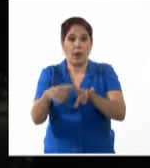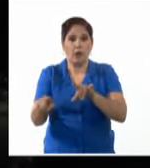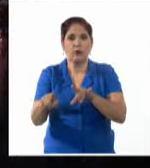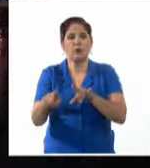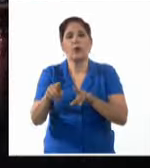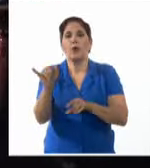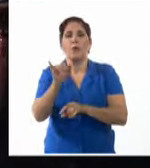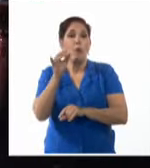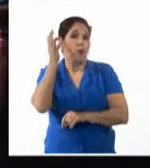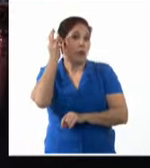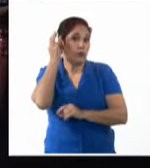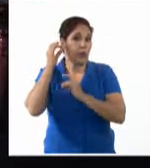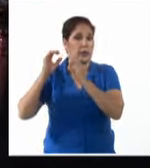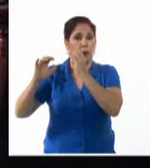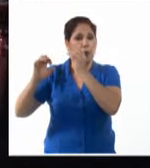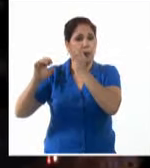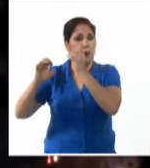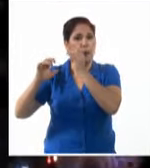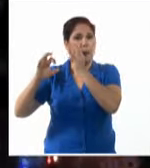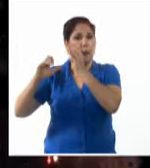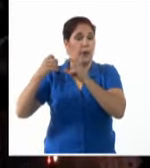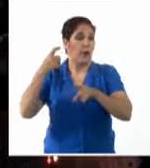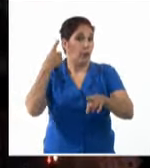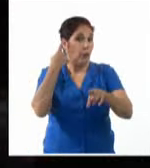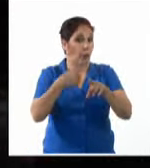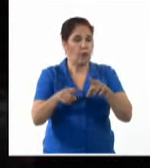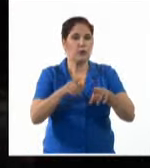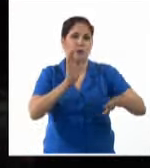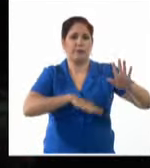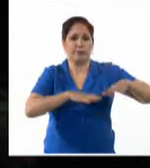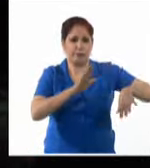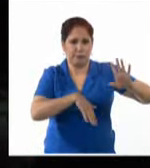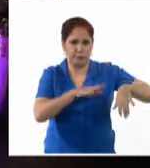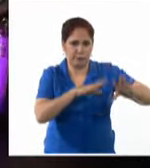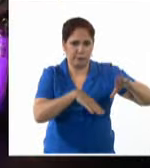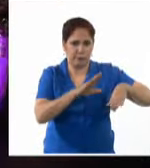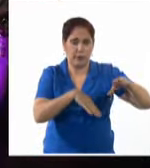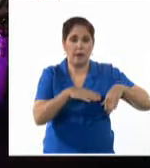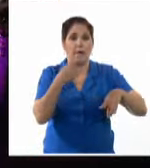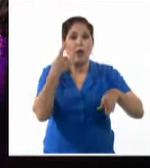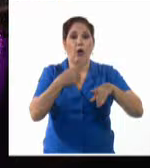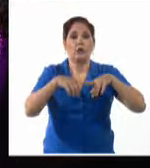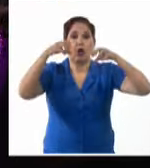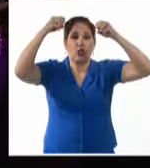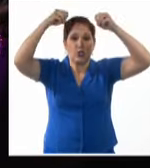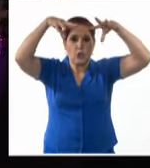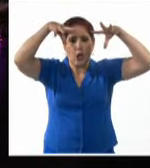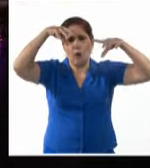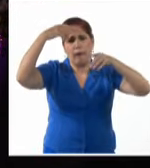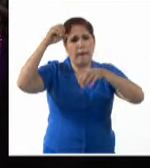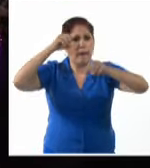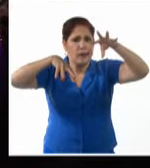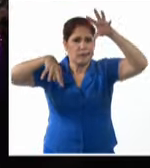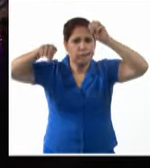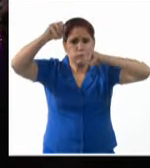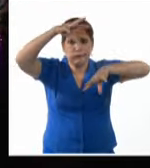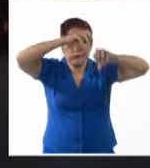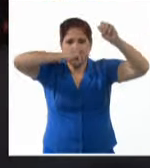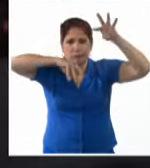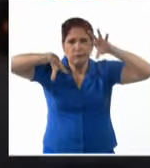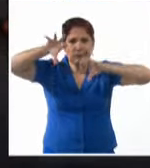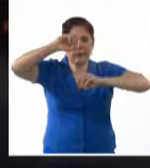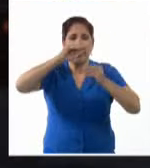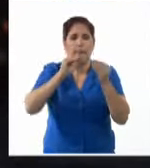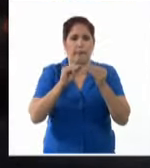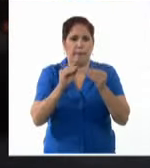Niurka González en la flauta, Yaroldi Abreu en la percusión y Abel Acosta desde el contrabajo y las percusiones menores. La